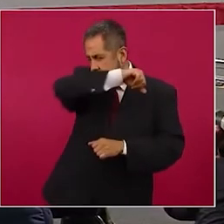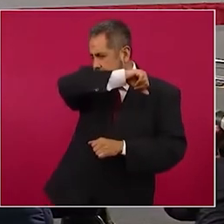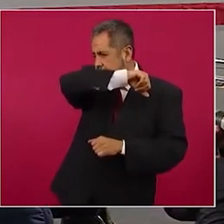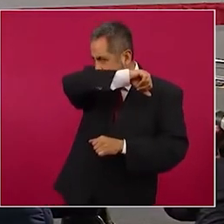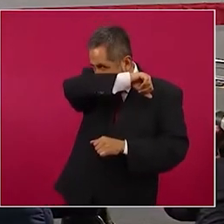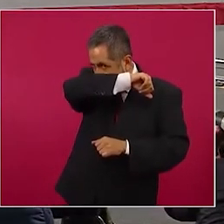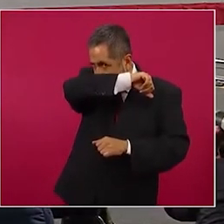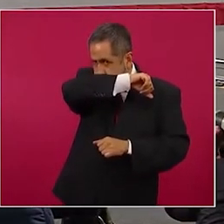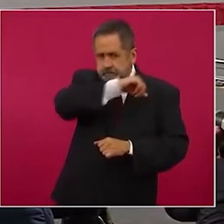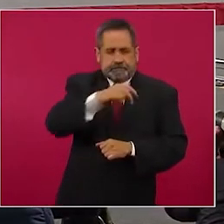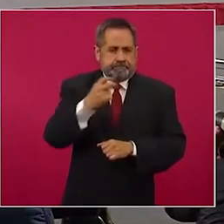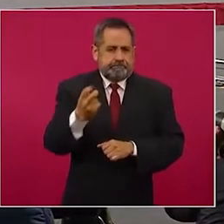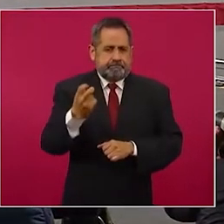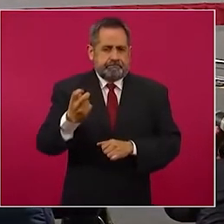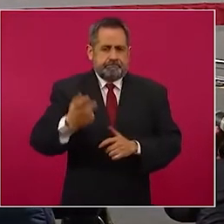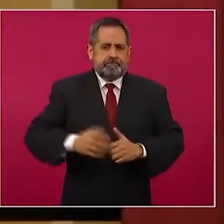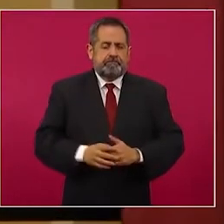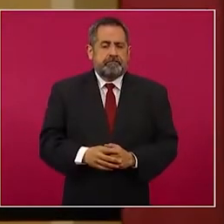del codo.